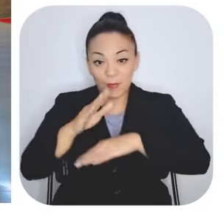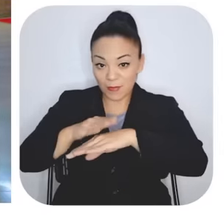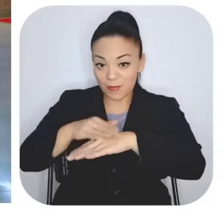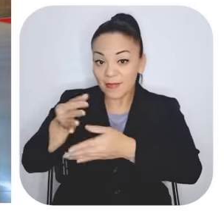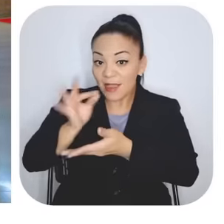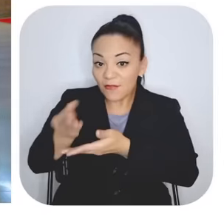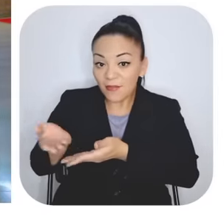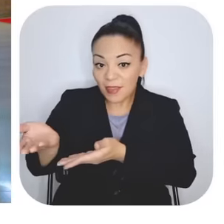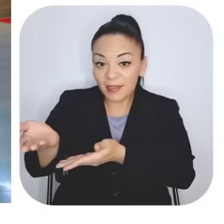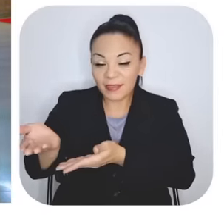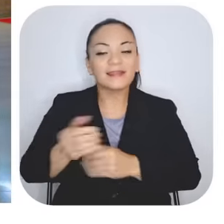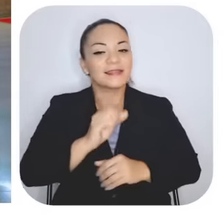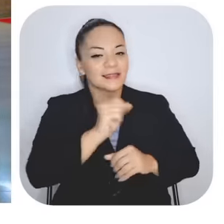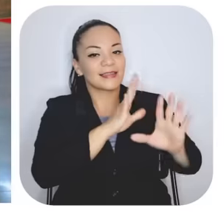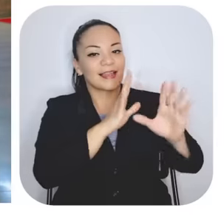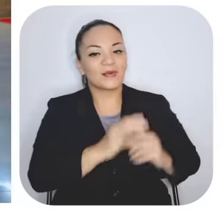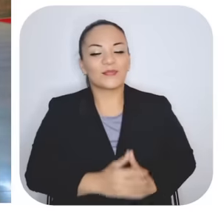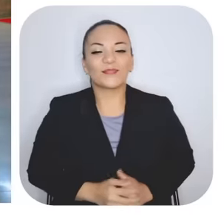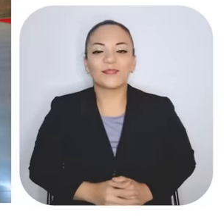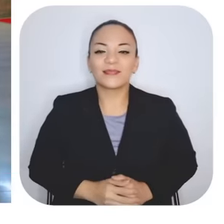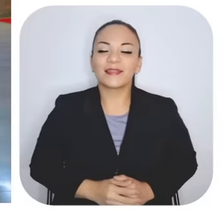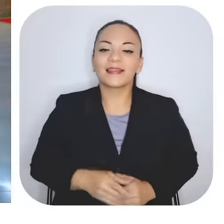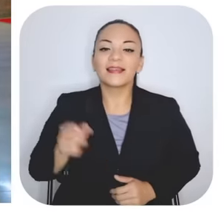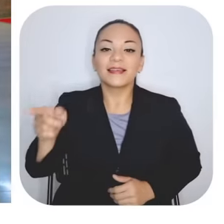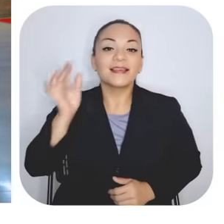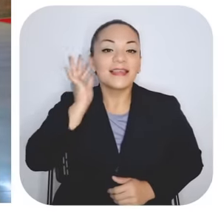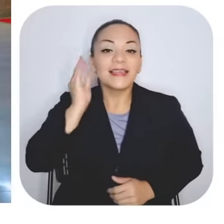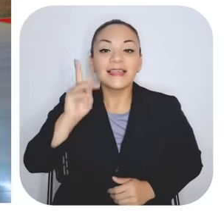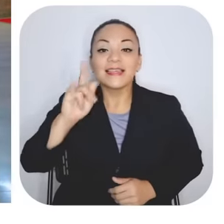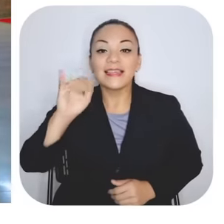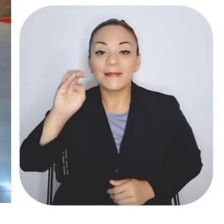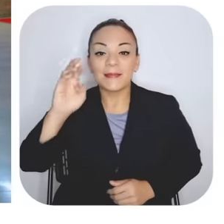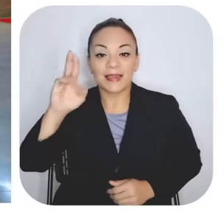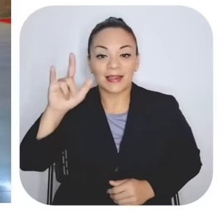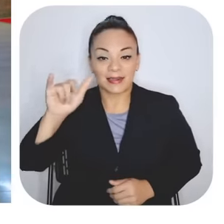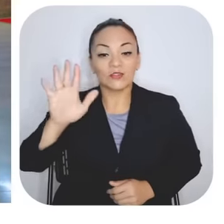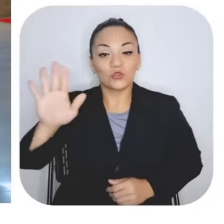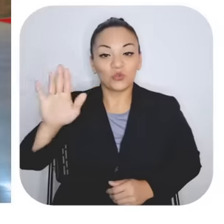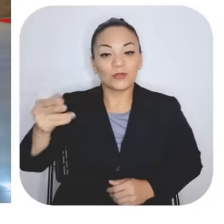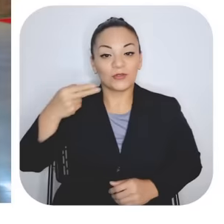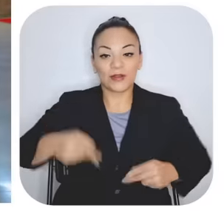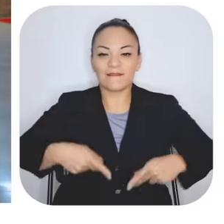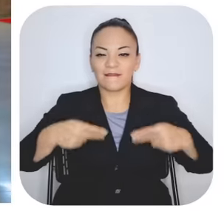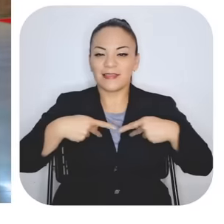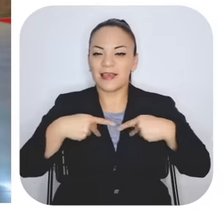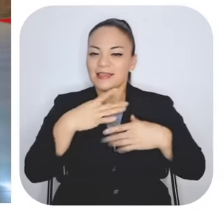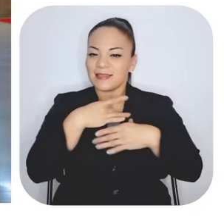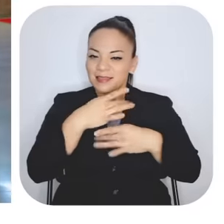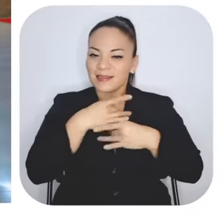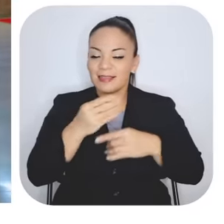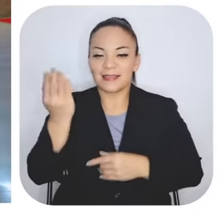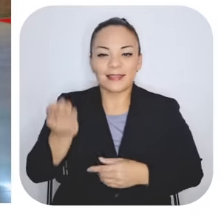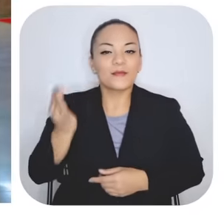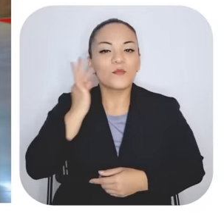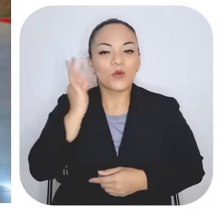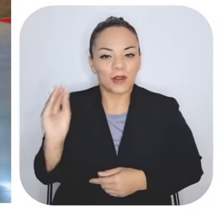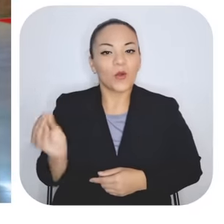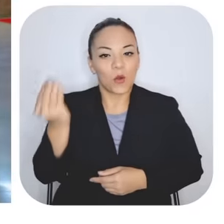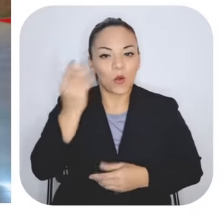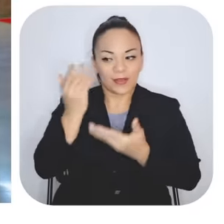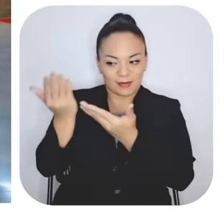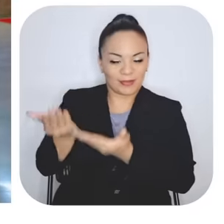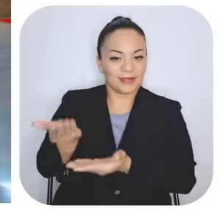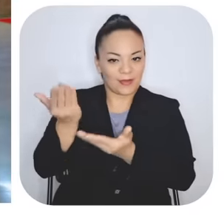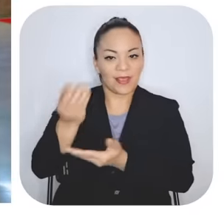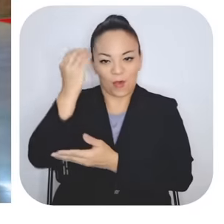cafecito? Claro que sí. Doña Kimberly tiene una historia de vida interesantísima. Es una mujer joven, como se ve